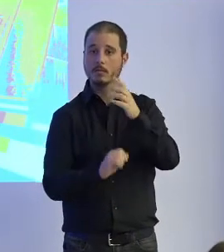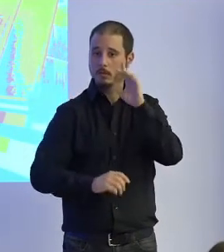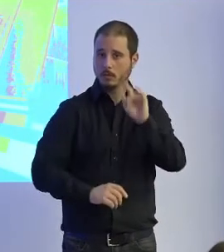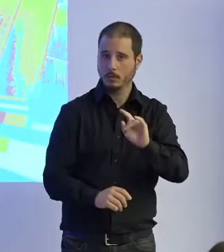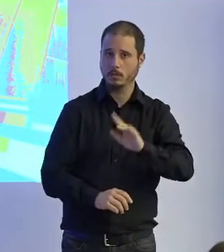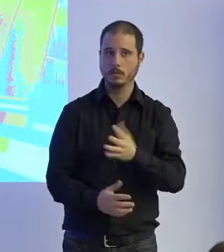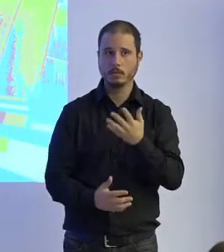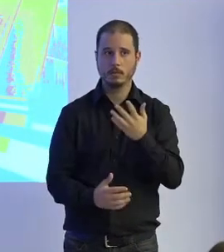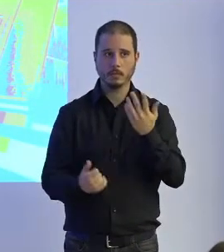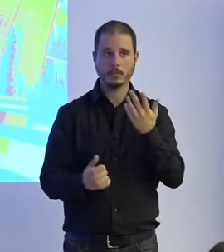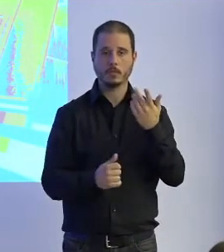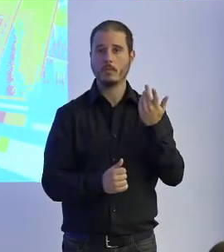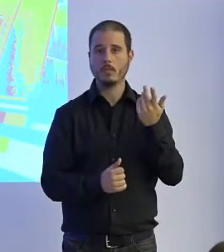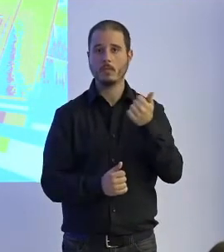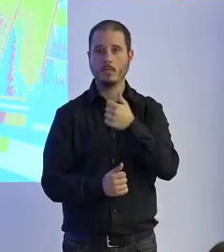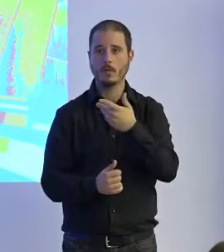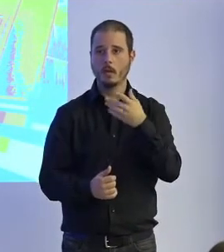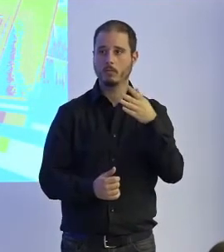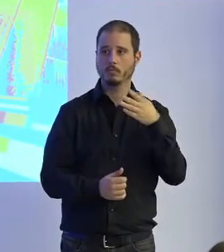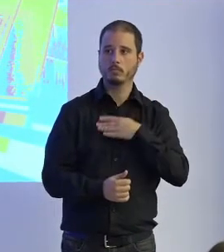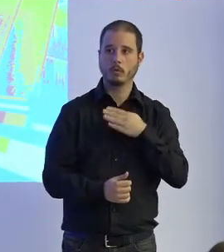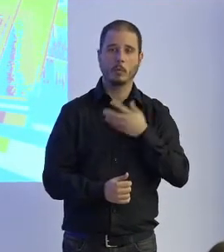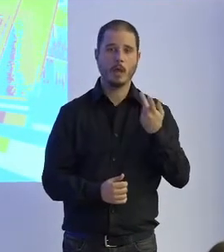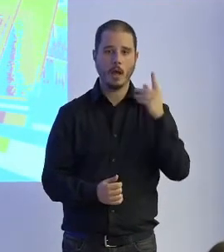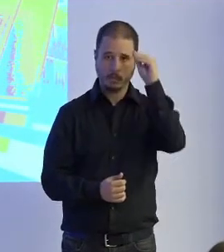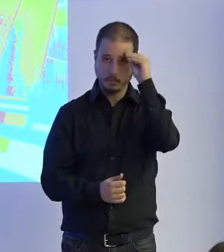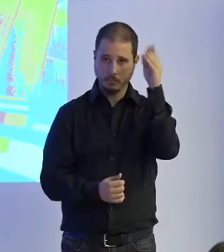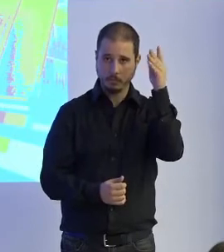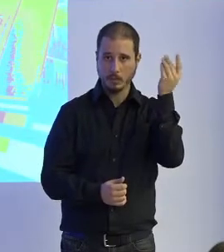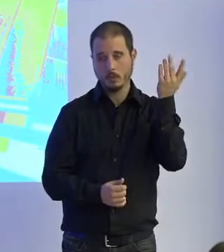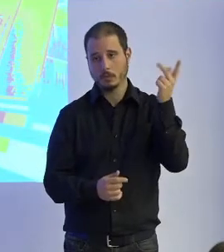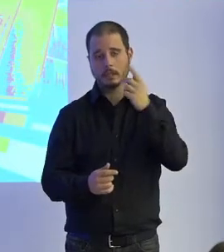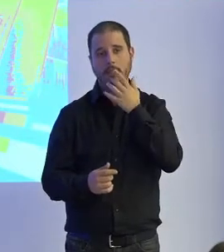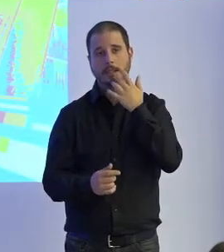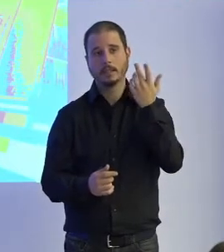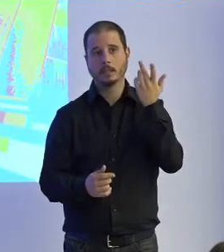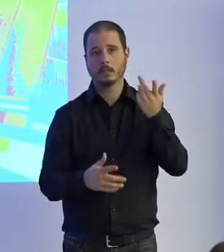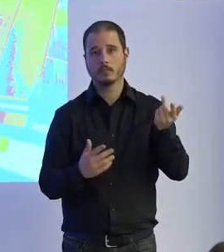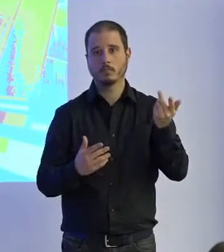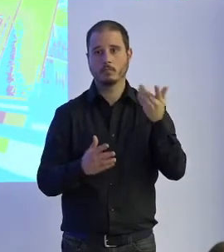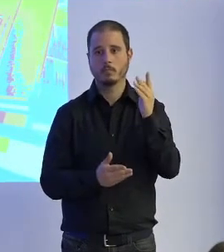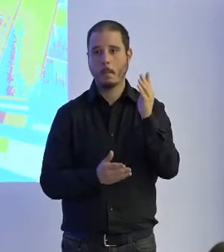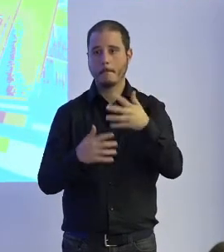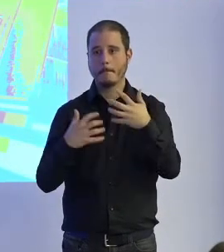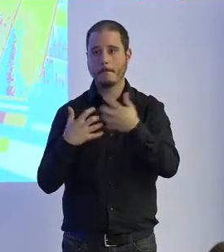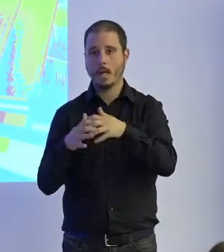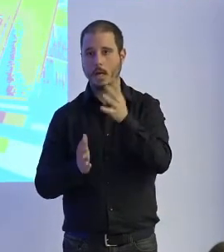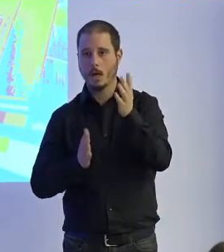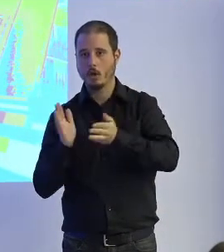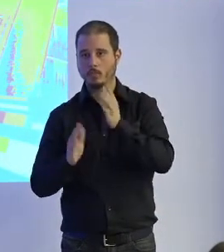normativa sobre propiedad intelectual llegado el caso que se reconociera algún tipo de derecho por las creaciones que hicieran los robots